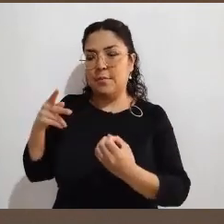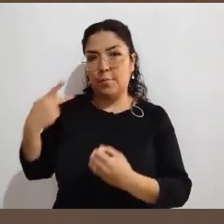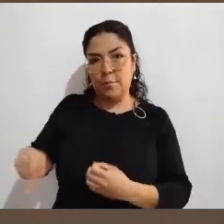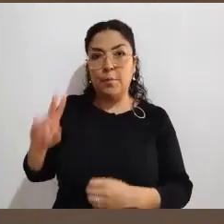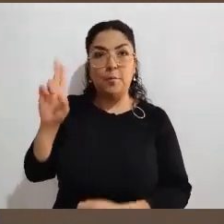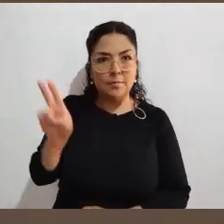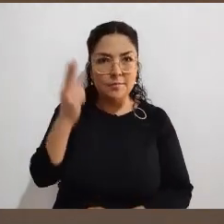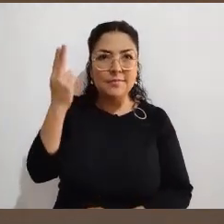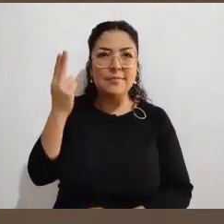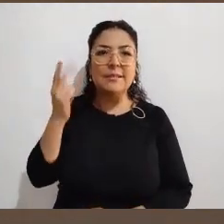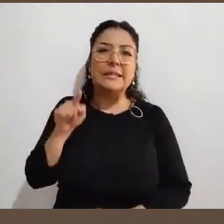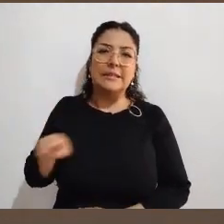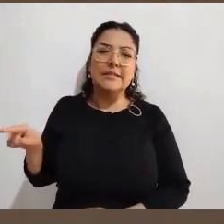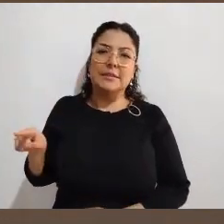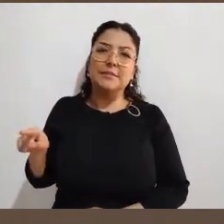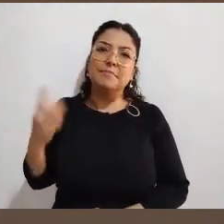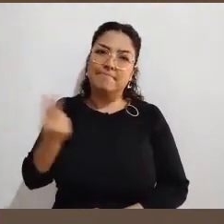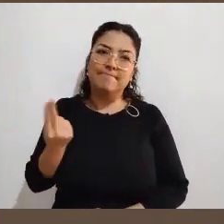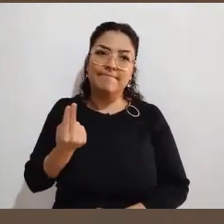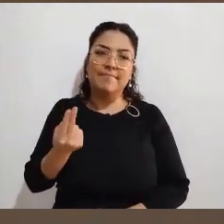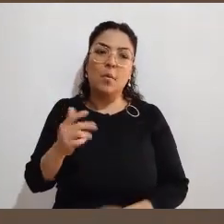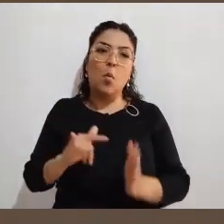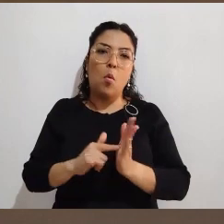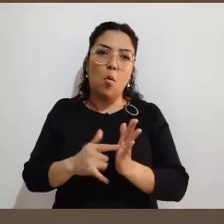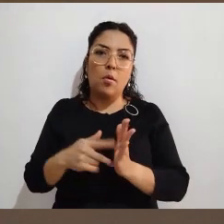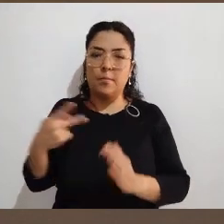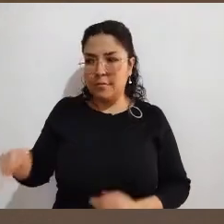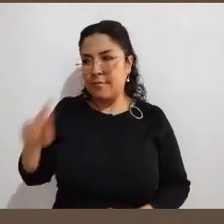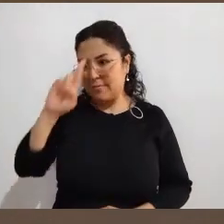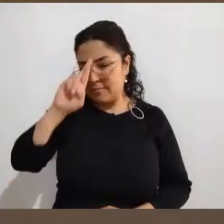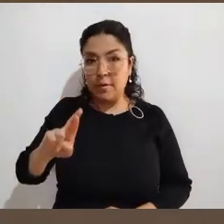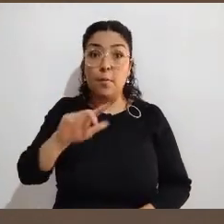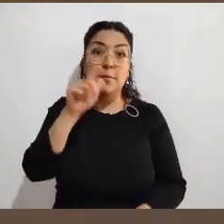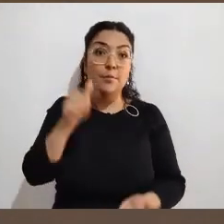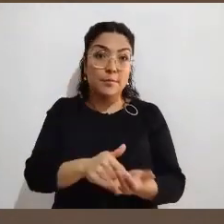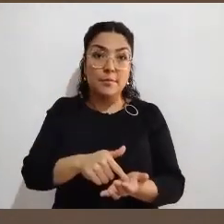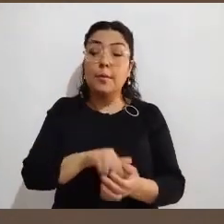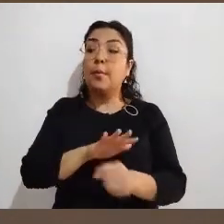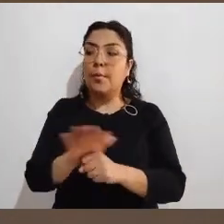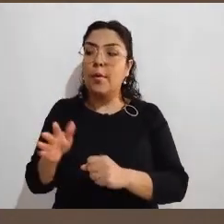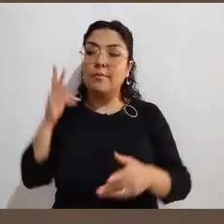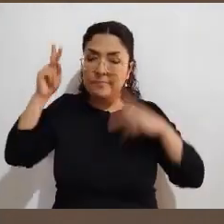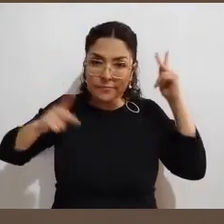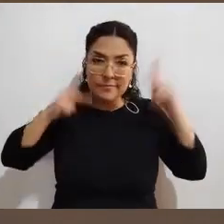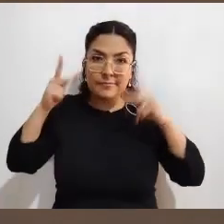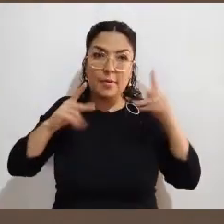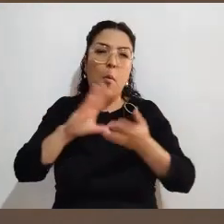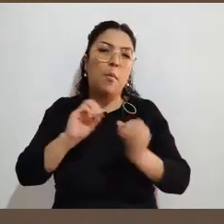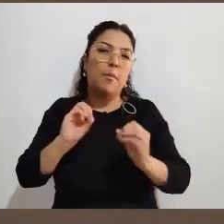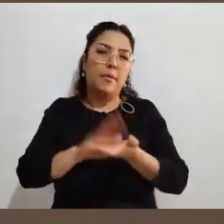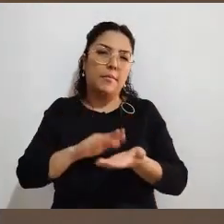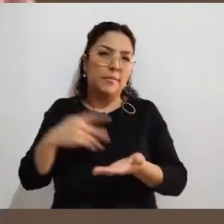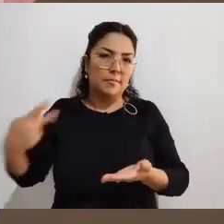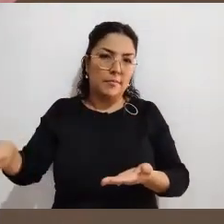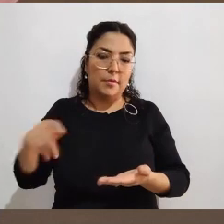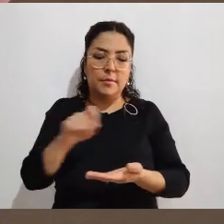completa, por ejemplo de una universidad, seguramente te darán cierto horario y ciertos lugares que tendrás que visitar. Hasta te darán formatos que llenar,